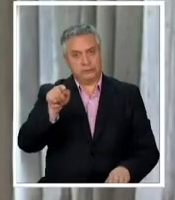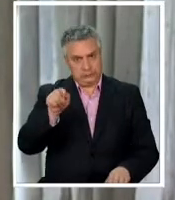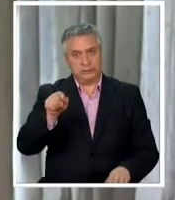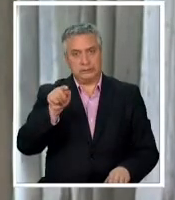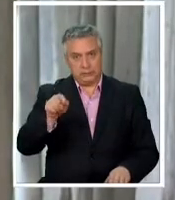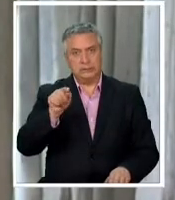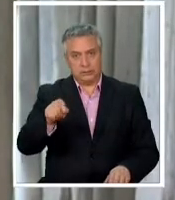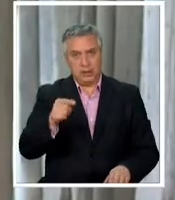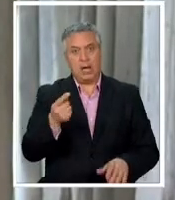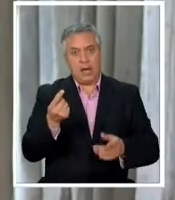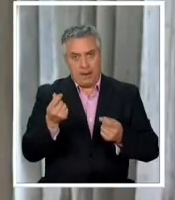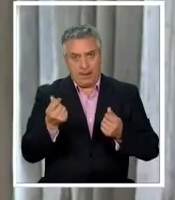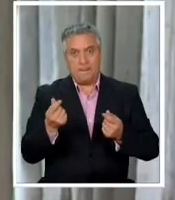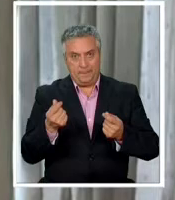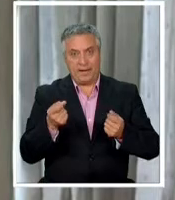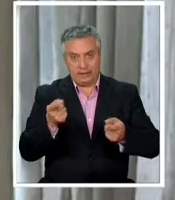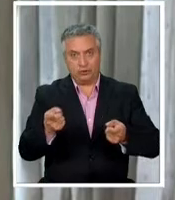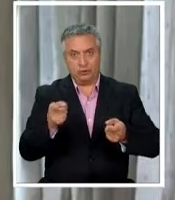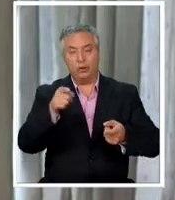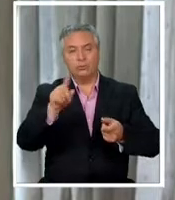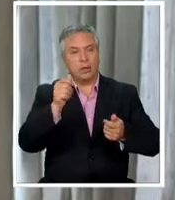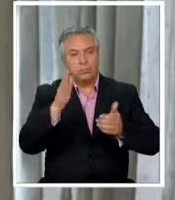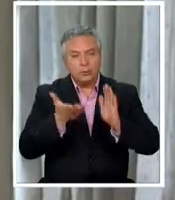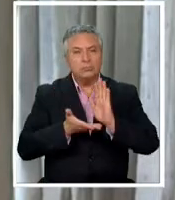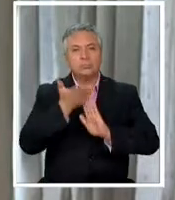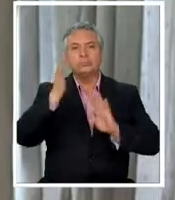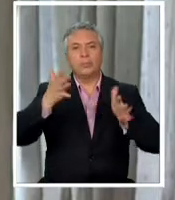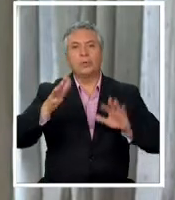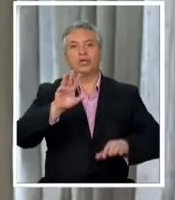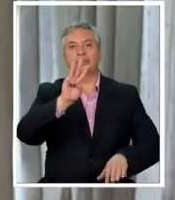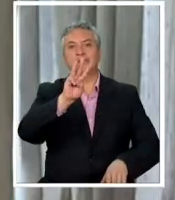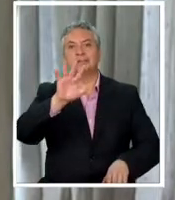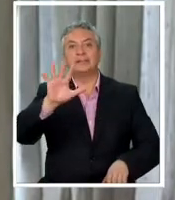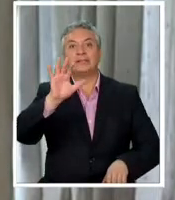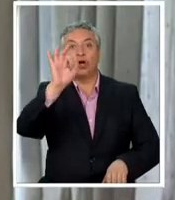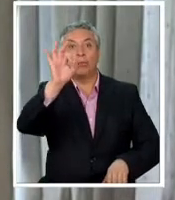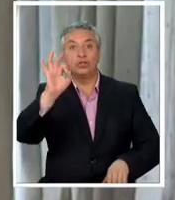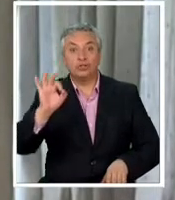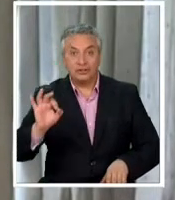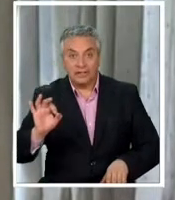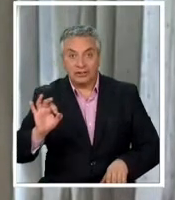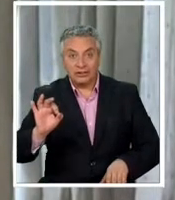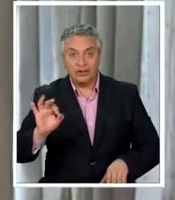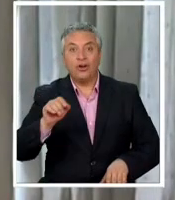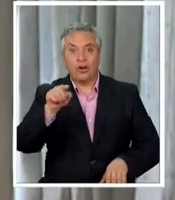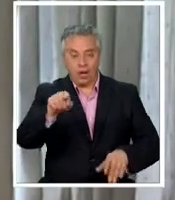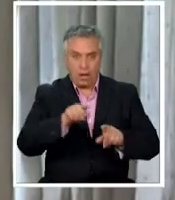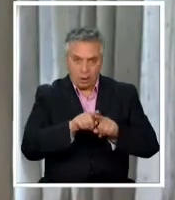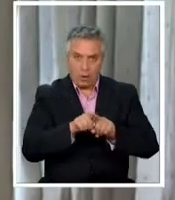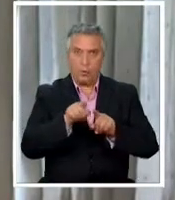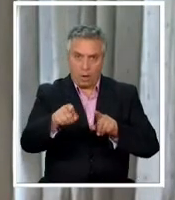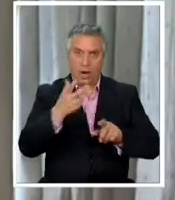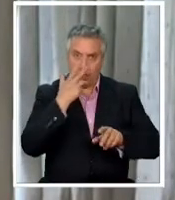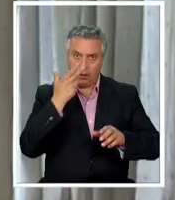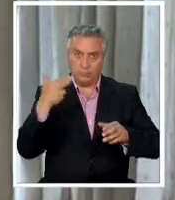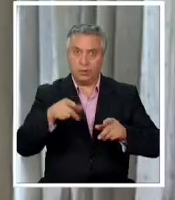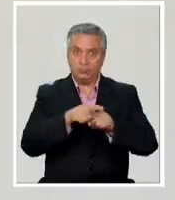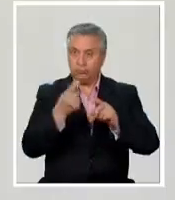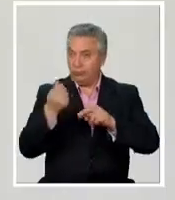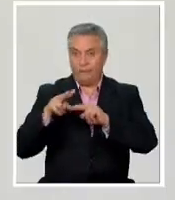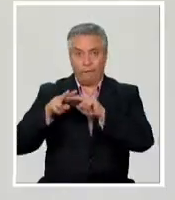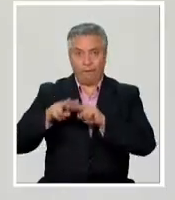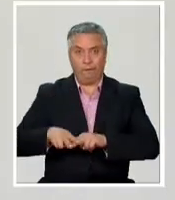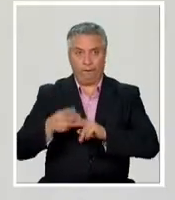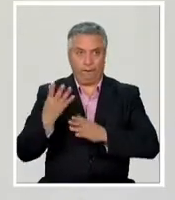en los precios y por lo tanto un alza de aproximadamente 35% en los precios de las gasolinas si es que se acaba el fondo.